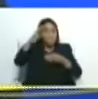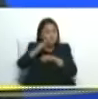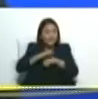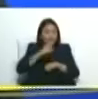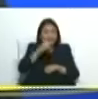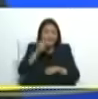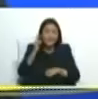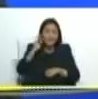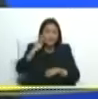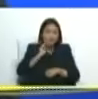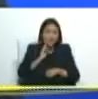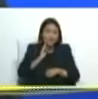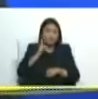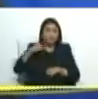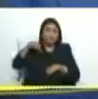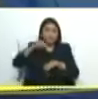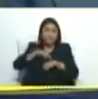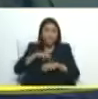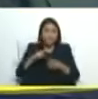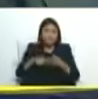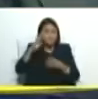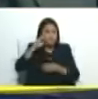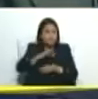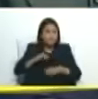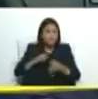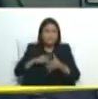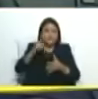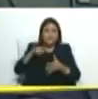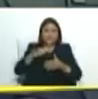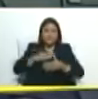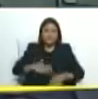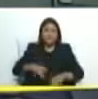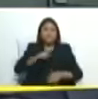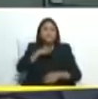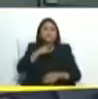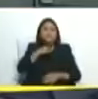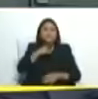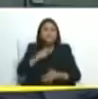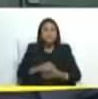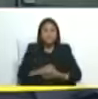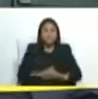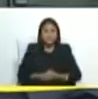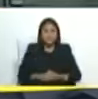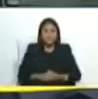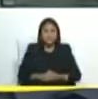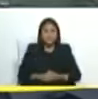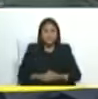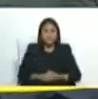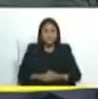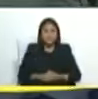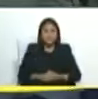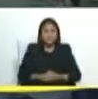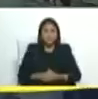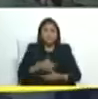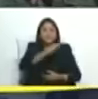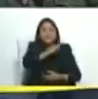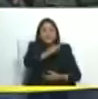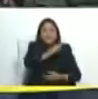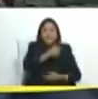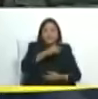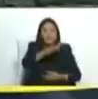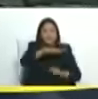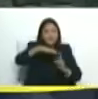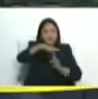Armada y Milicia Nacional Bolivariana, el Jefe del Comando Estratégico Operacional,